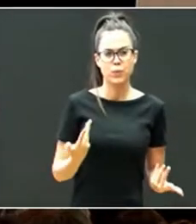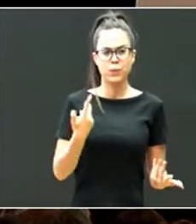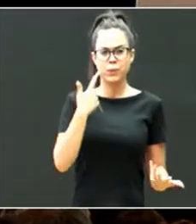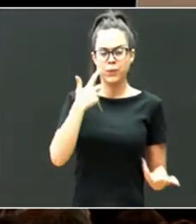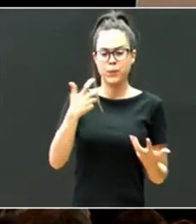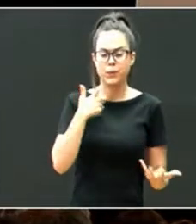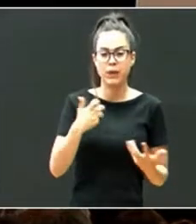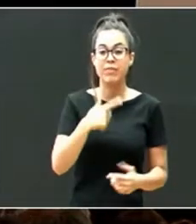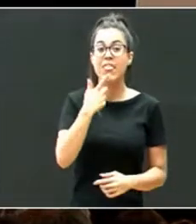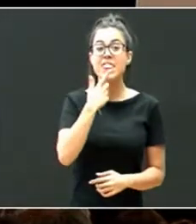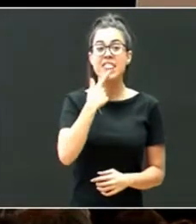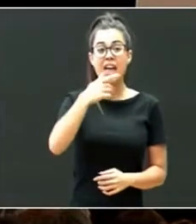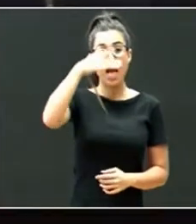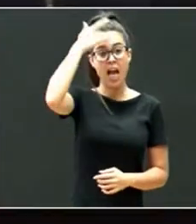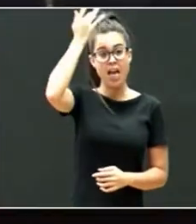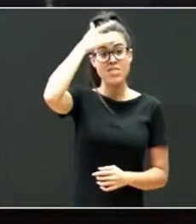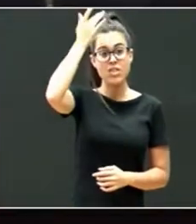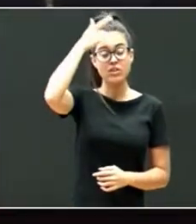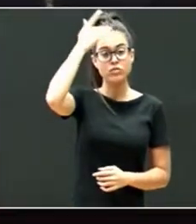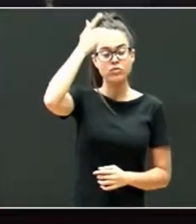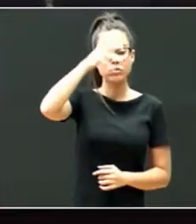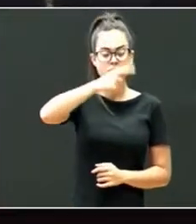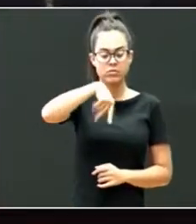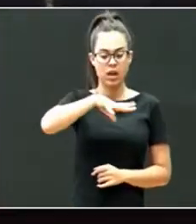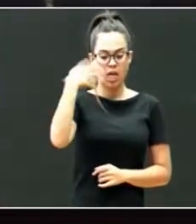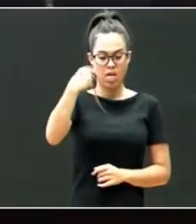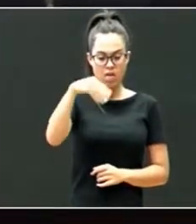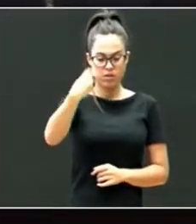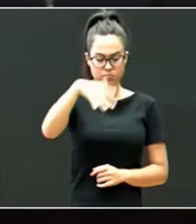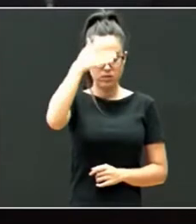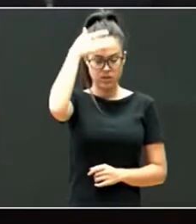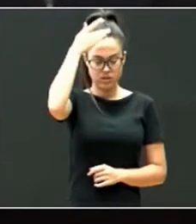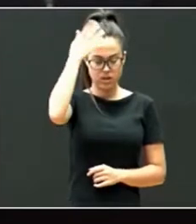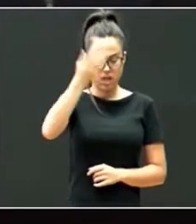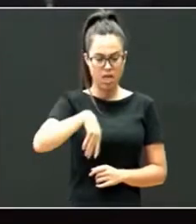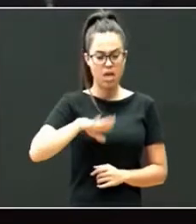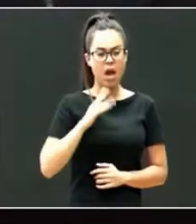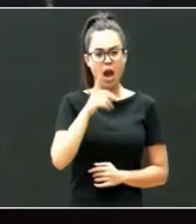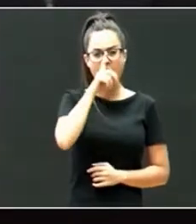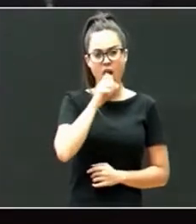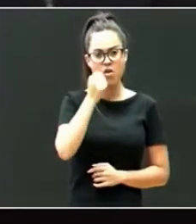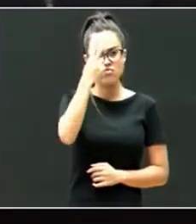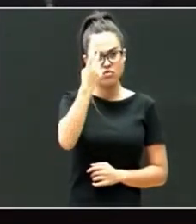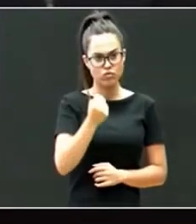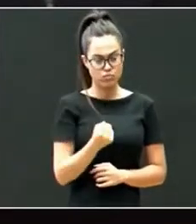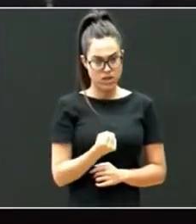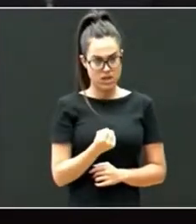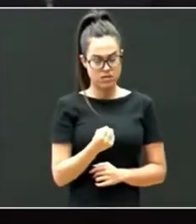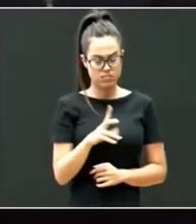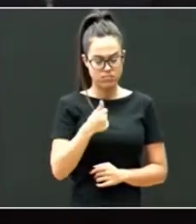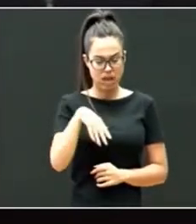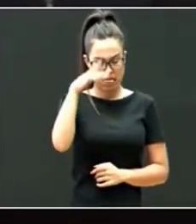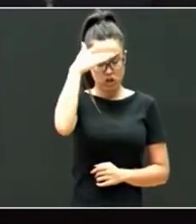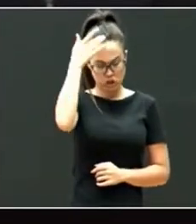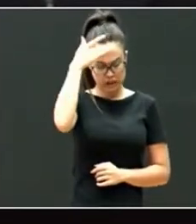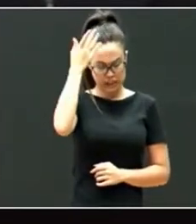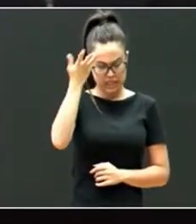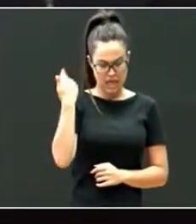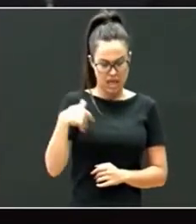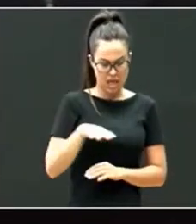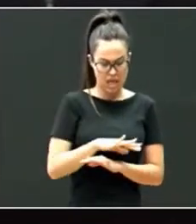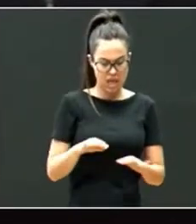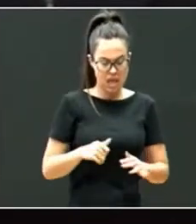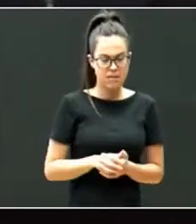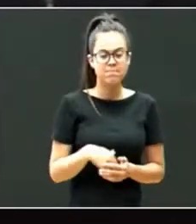que en la adolescencia, ya estaban llegando los jóvenes adoptados a principios del 2000, estaban llegando en estos años a la adolescencia, hablaban de